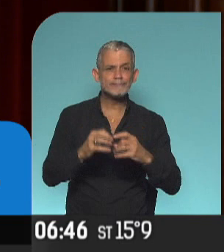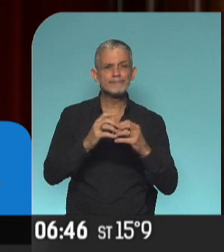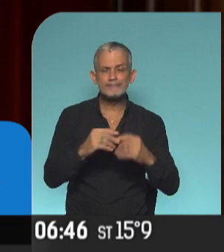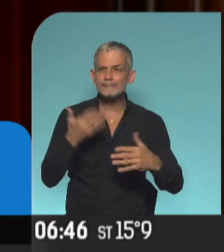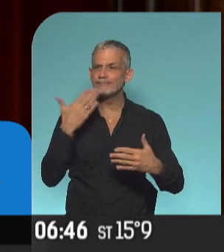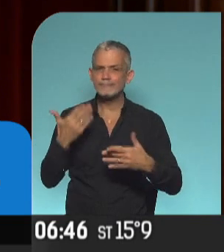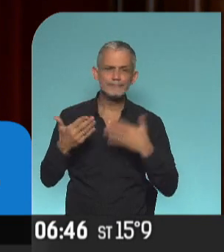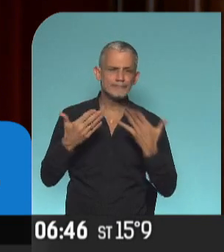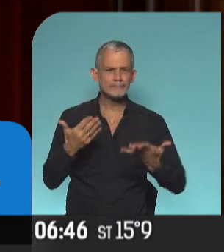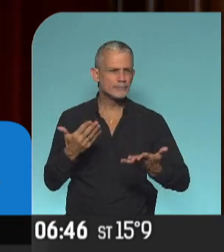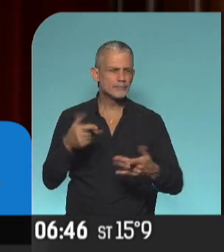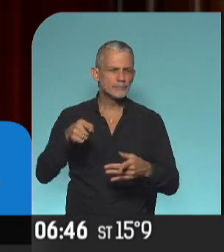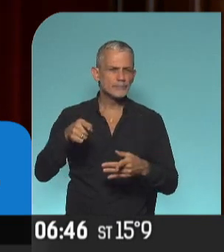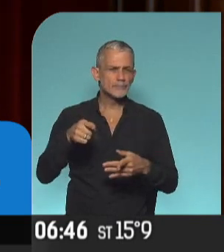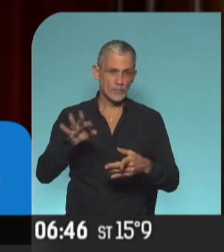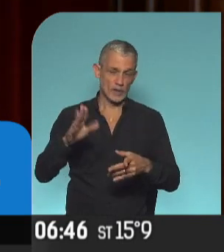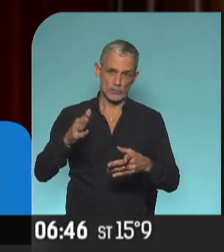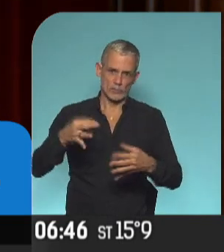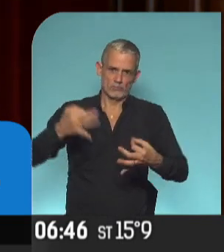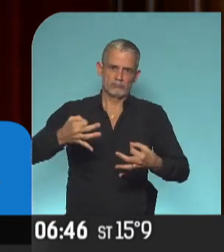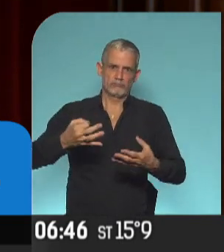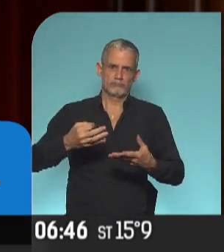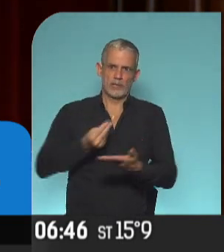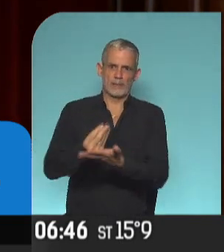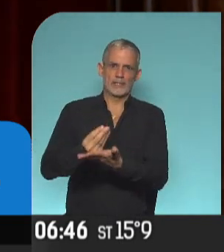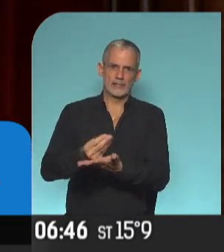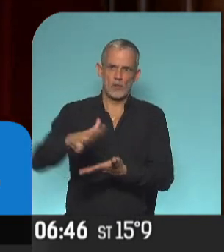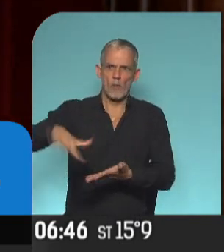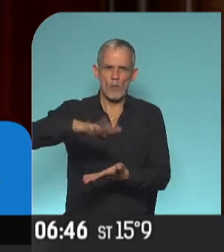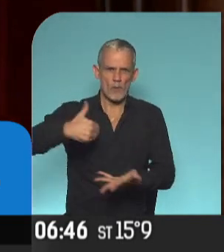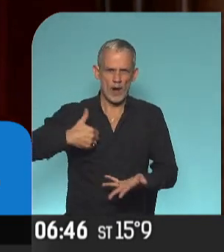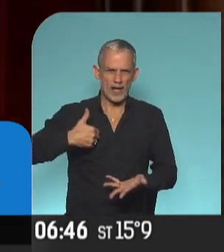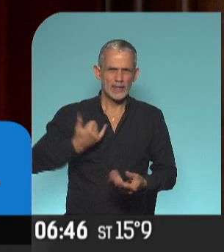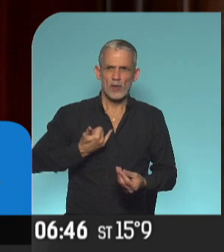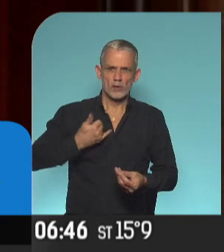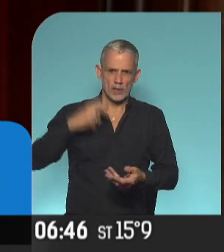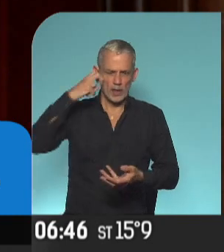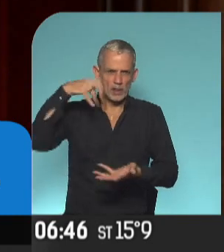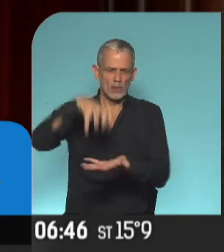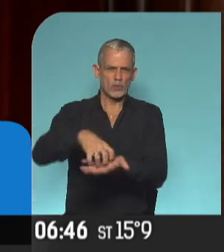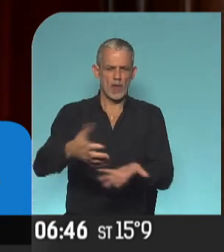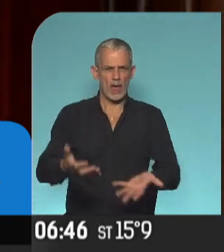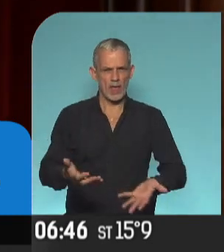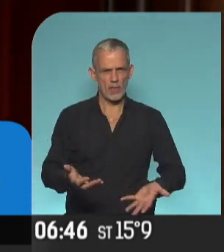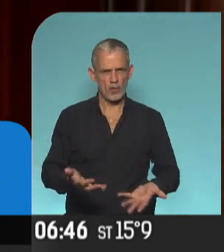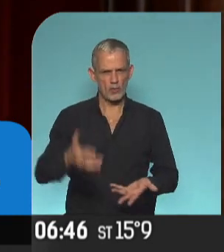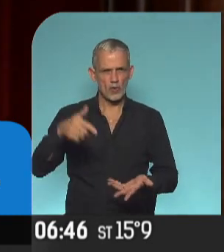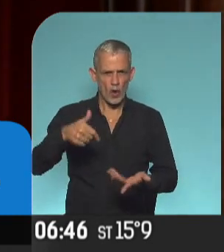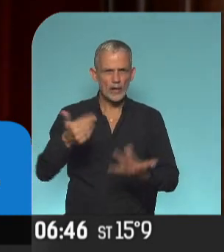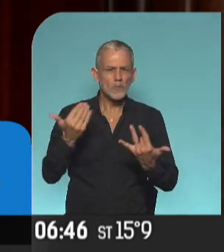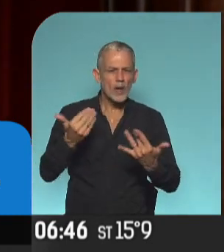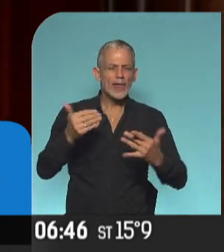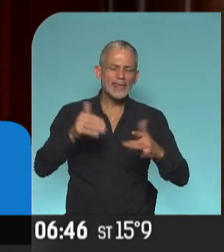lugar sagrado la representación del pueblo de la Argentina que es la Cámara de Diputados y si bien hoy tenemos esta